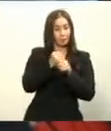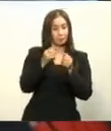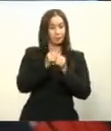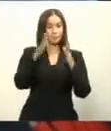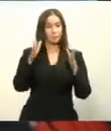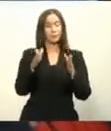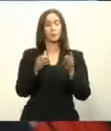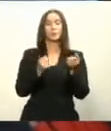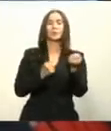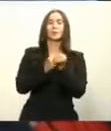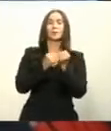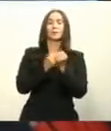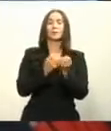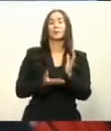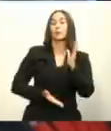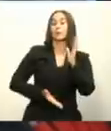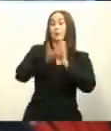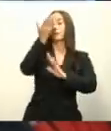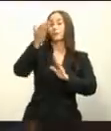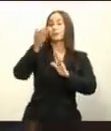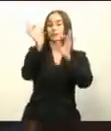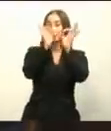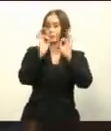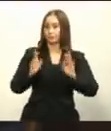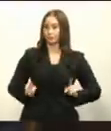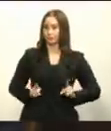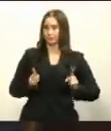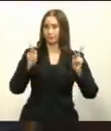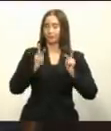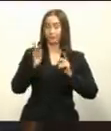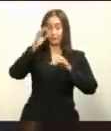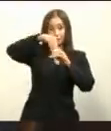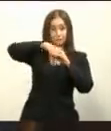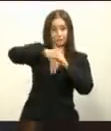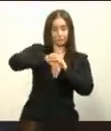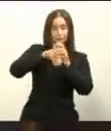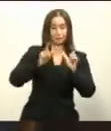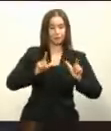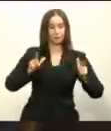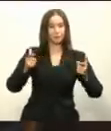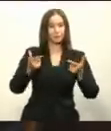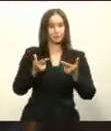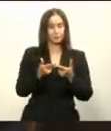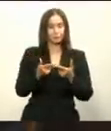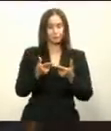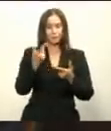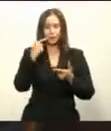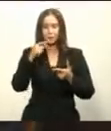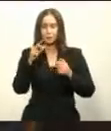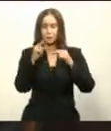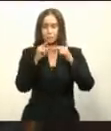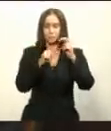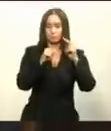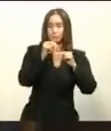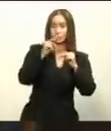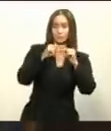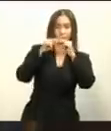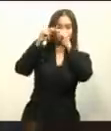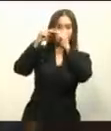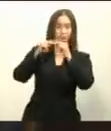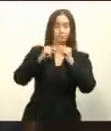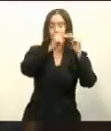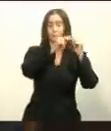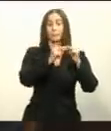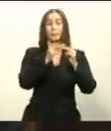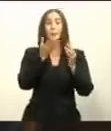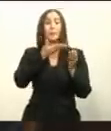a elevar la calidad de vida dentro de las ciudades, promoviendo el rescate de espacios urbanos, la redistribución, el